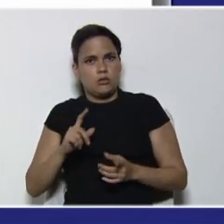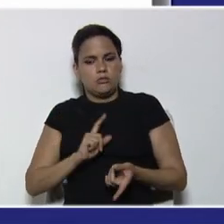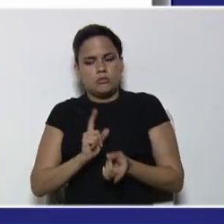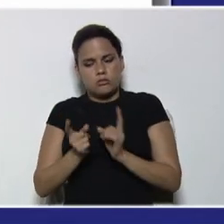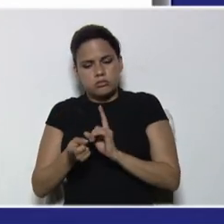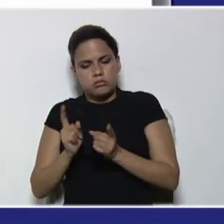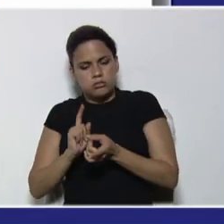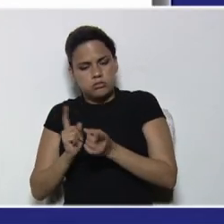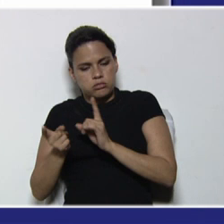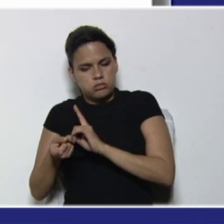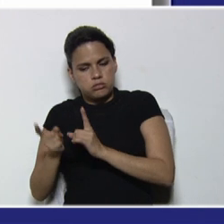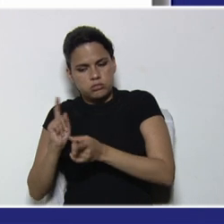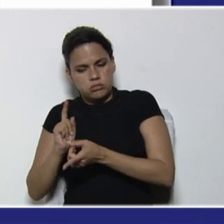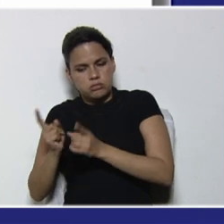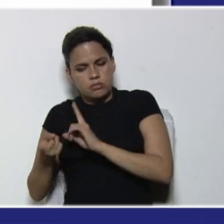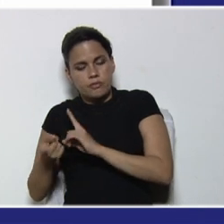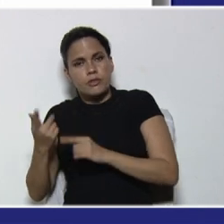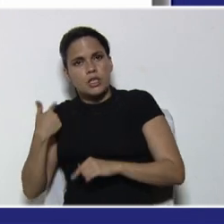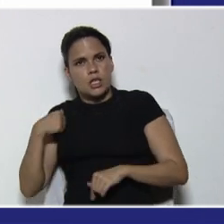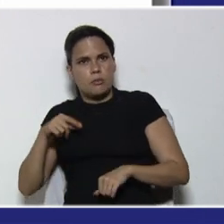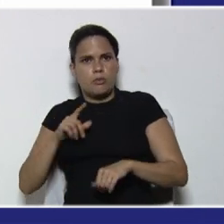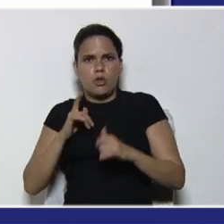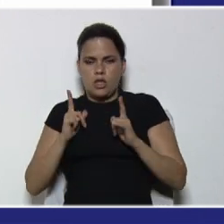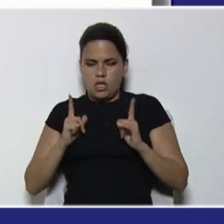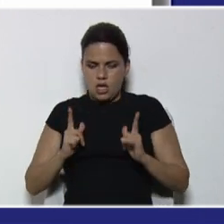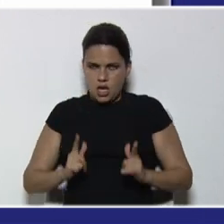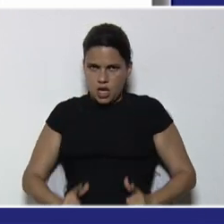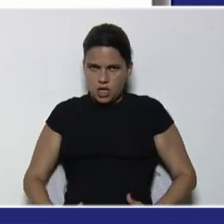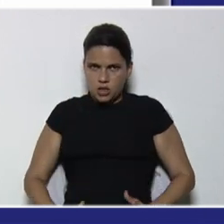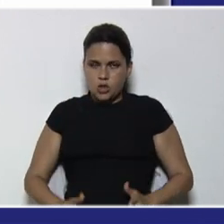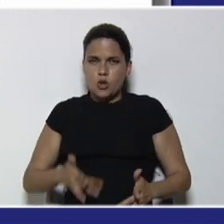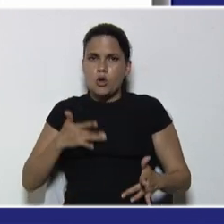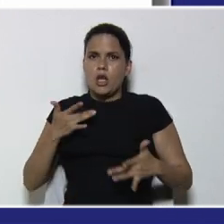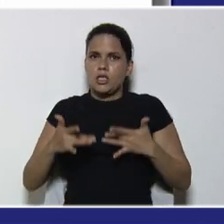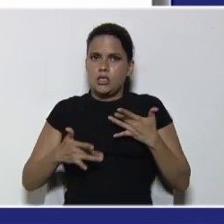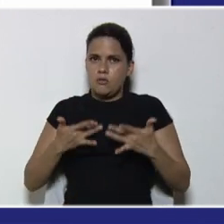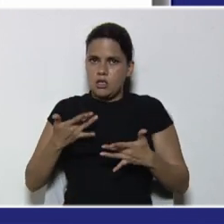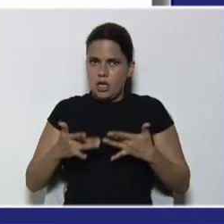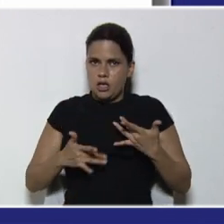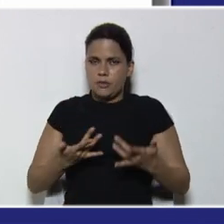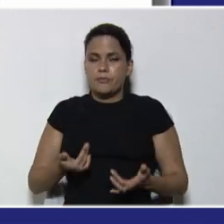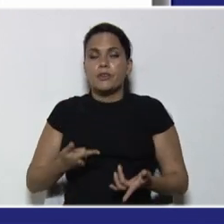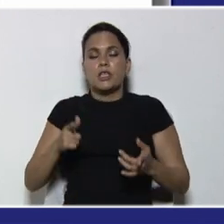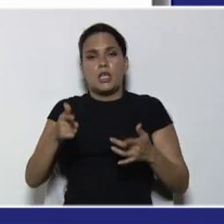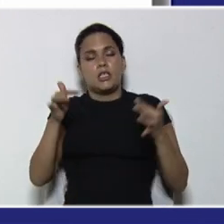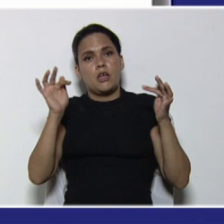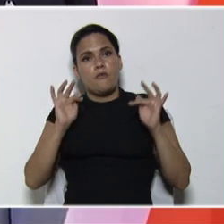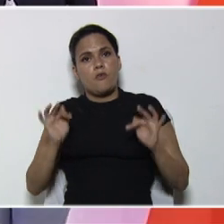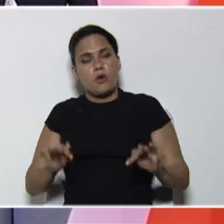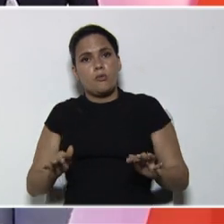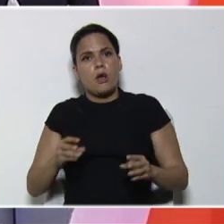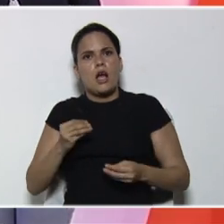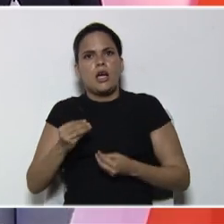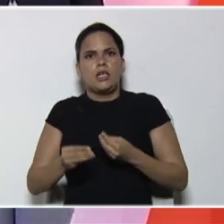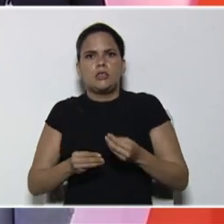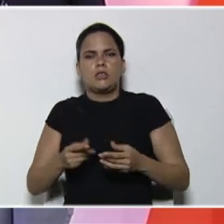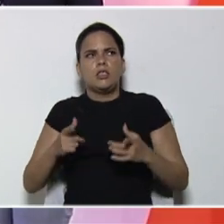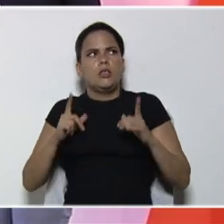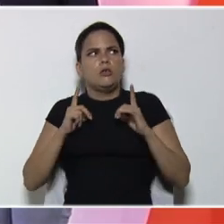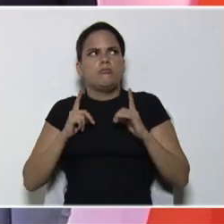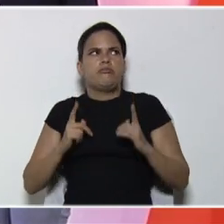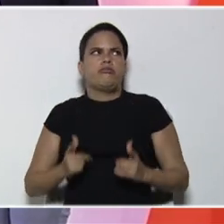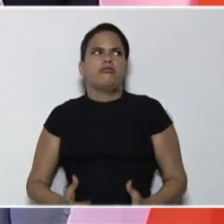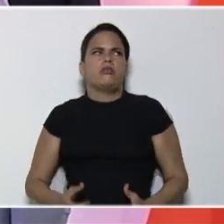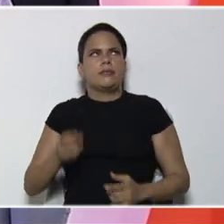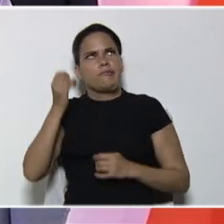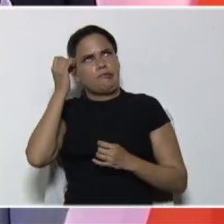tiempos de descanso, con las actividades, y con los ejercicios, a realizar. De esa manera, evitamos, el agotamiento.